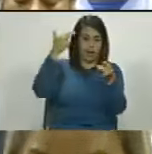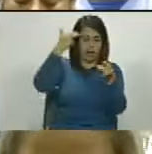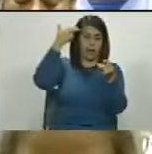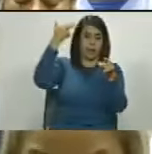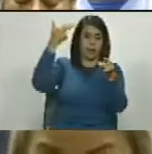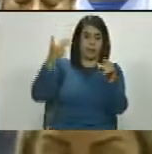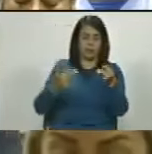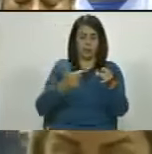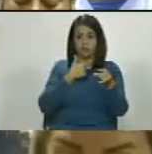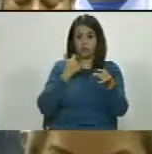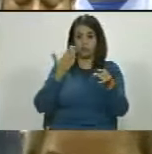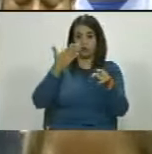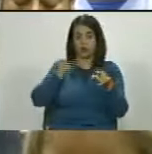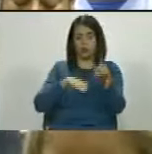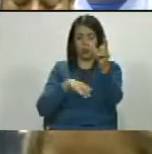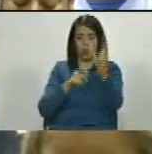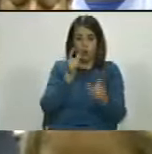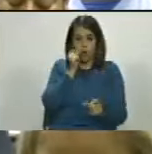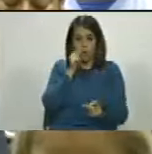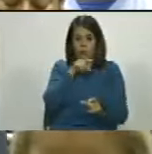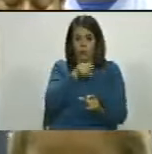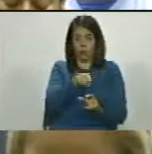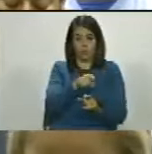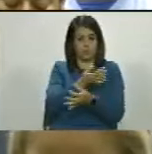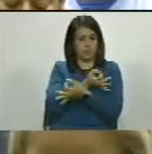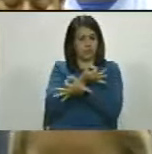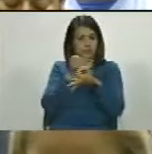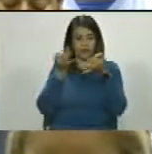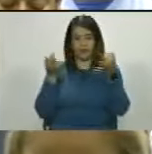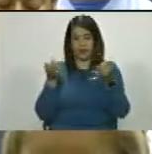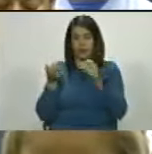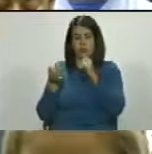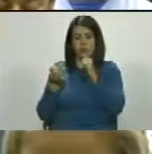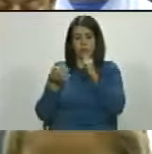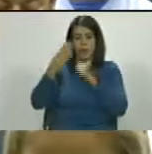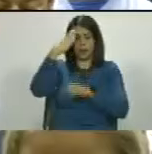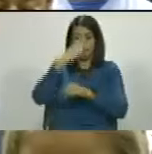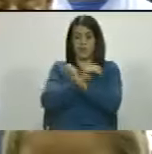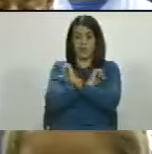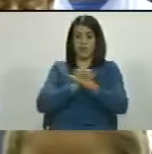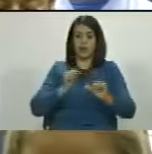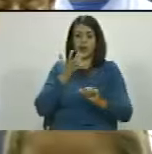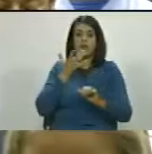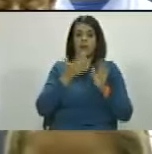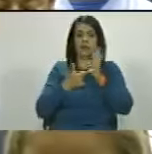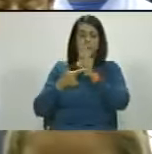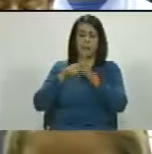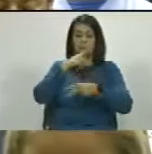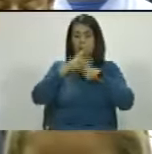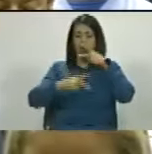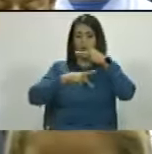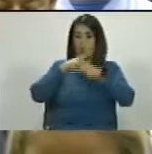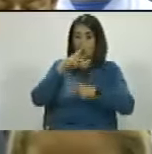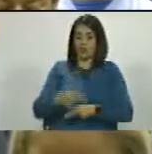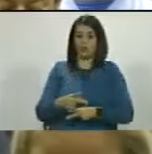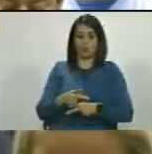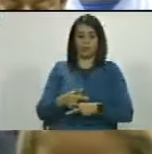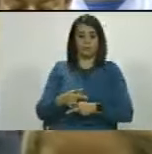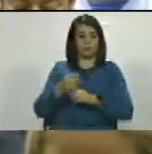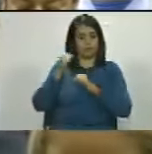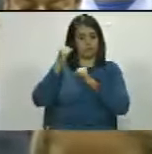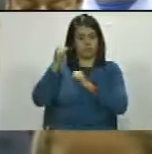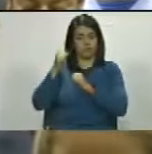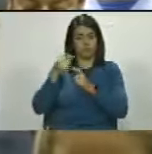le quitó la vida a un hombre extraordinario, militar, ejemplar, político, patriota,